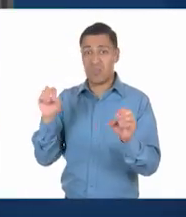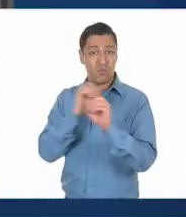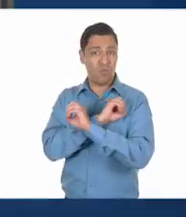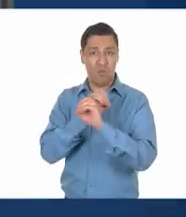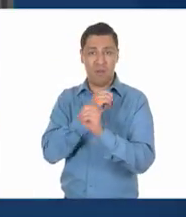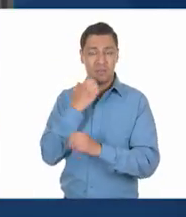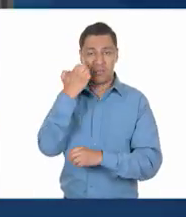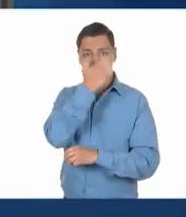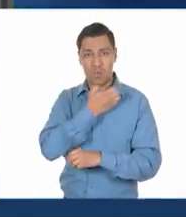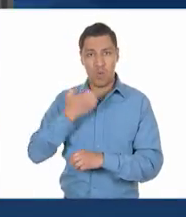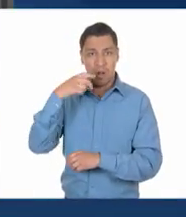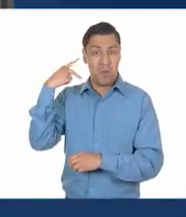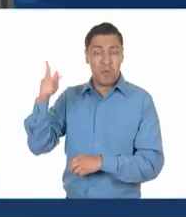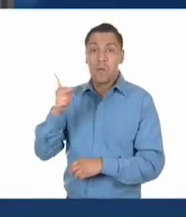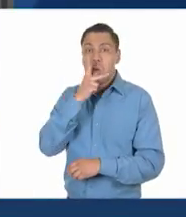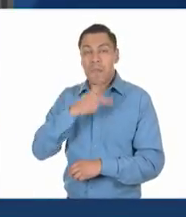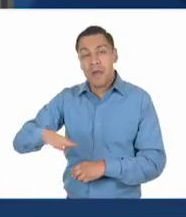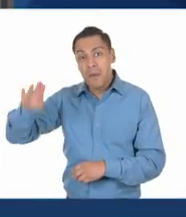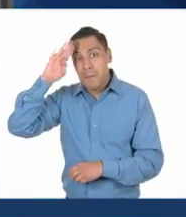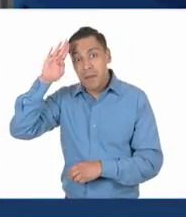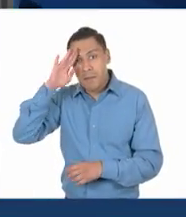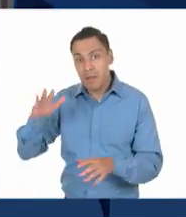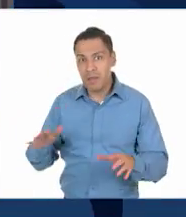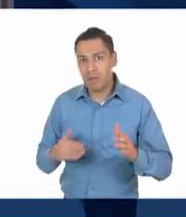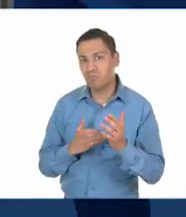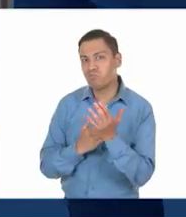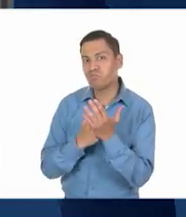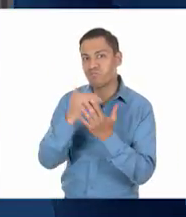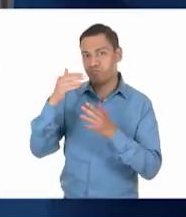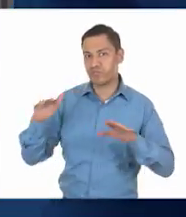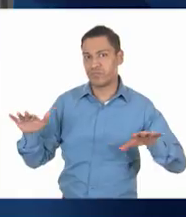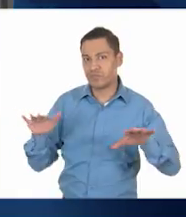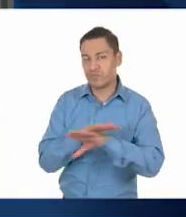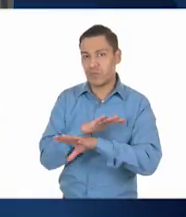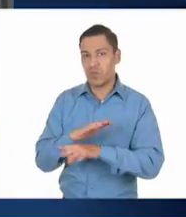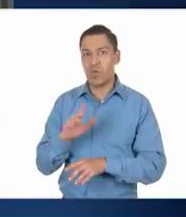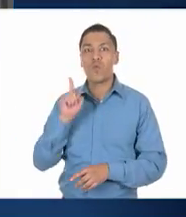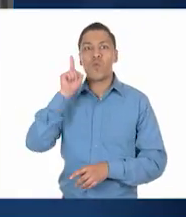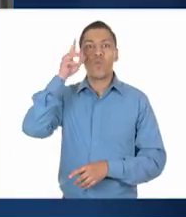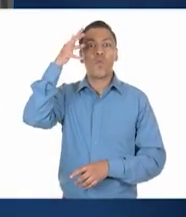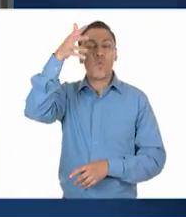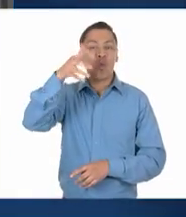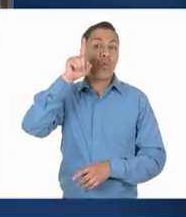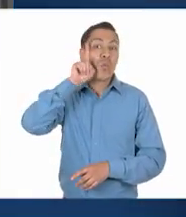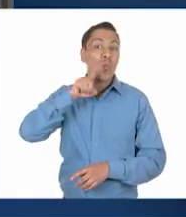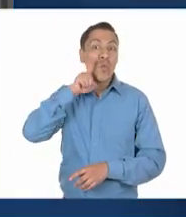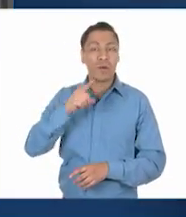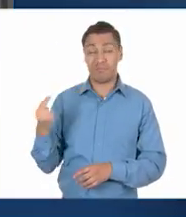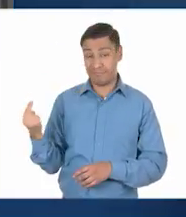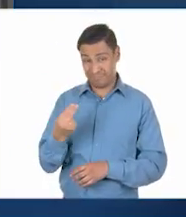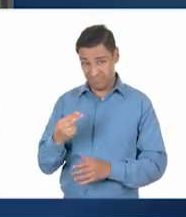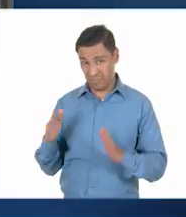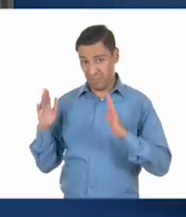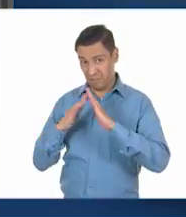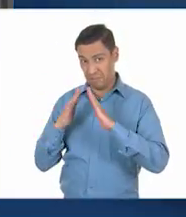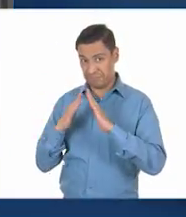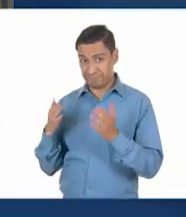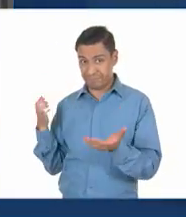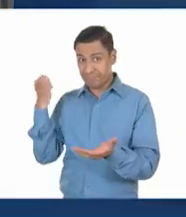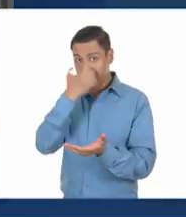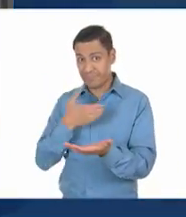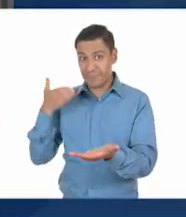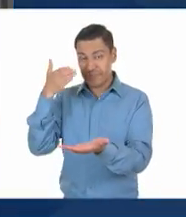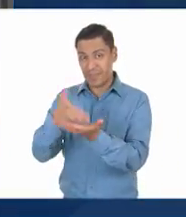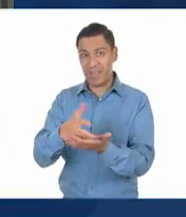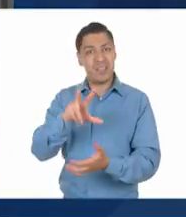escuela. Su padre siempre pensó que para convertirse en una buena mujer no era necesario que asistiera a la escuela, sino que realizara